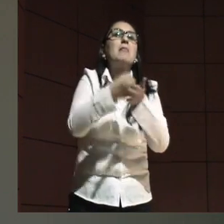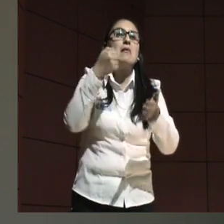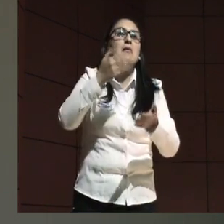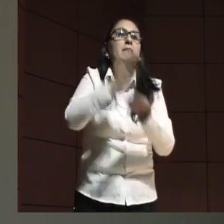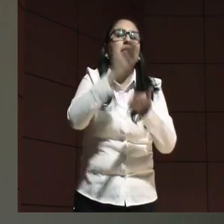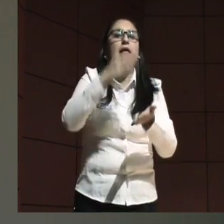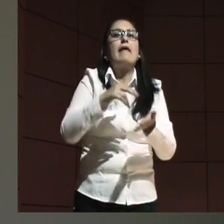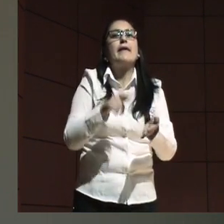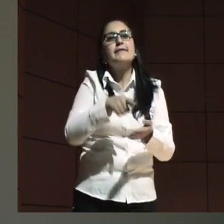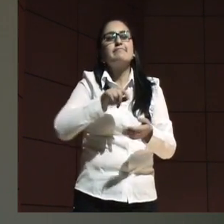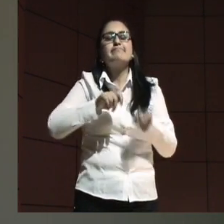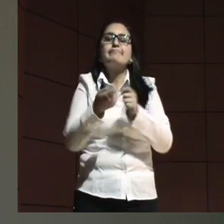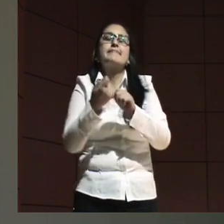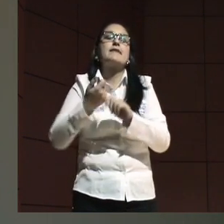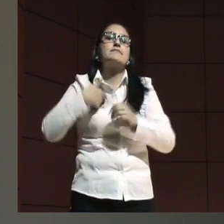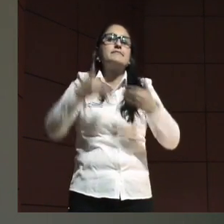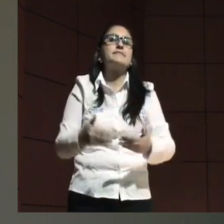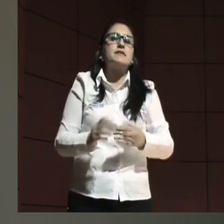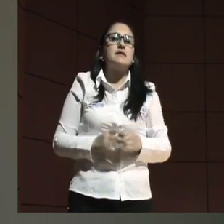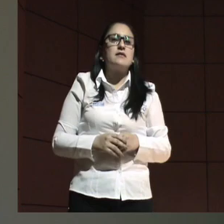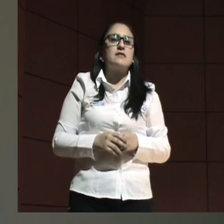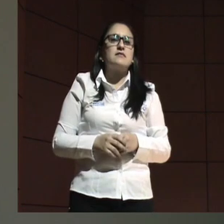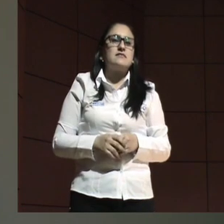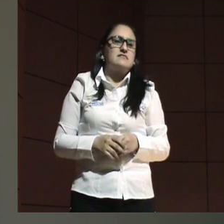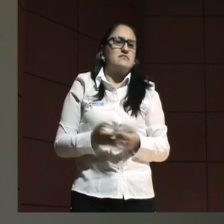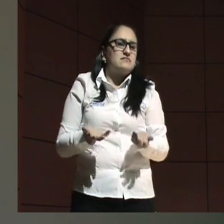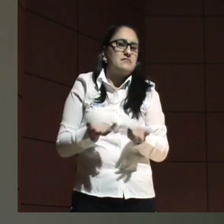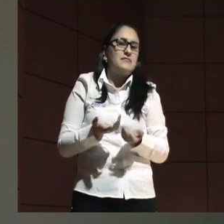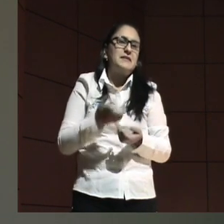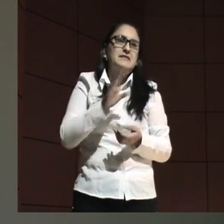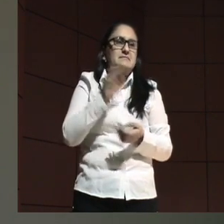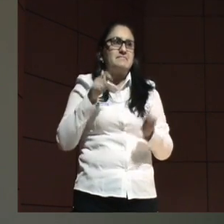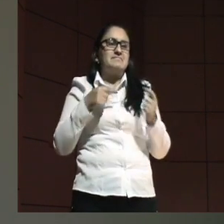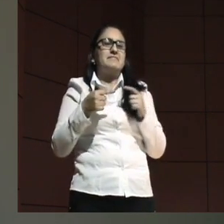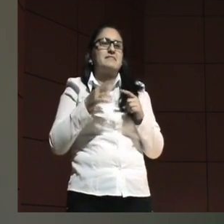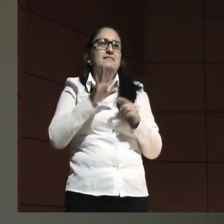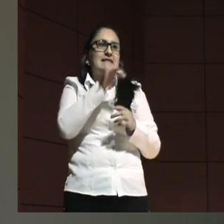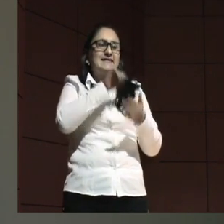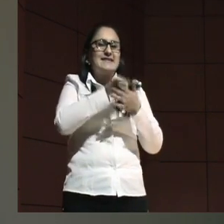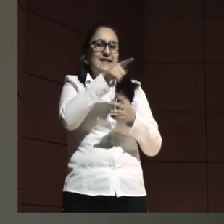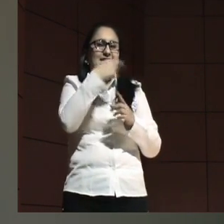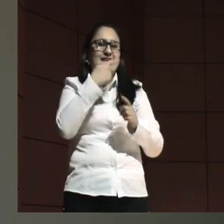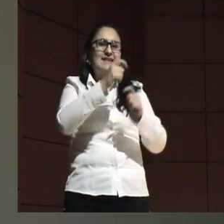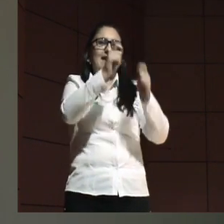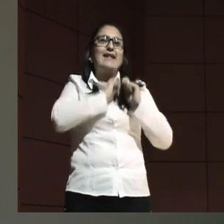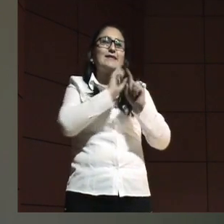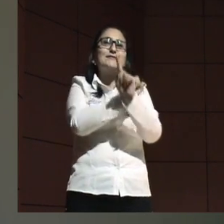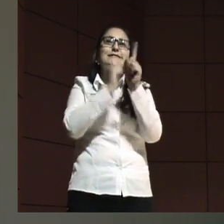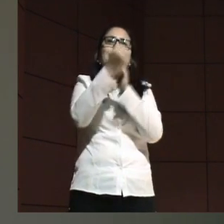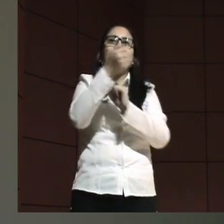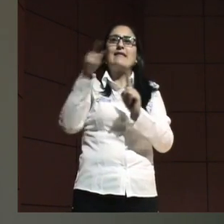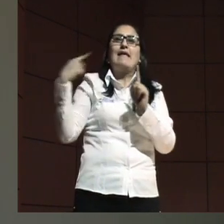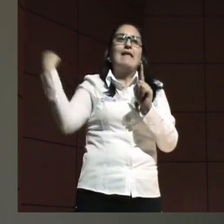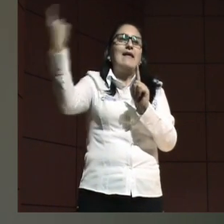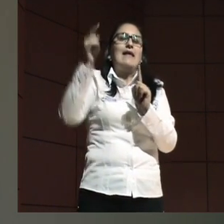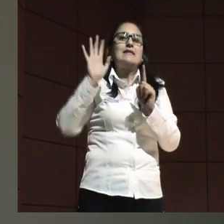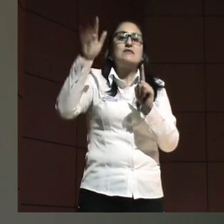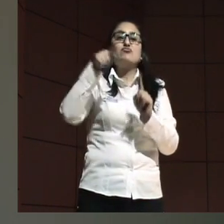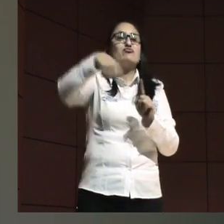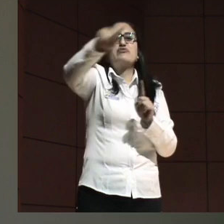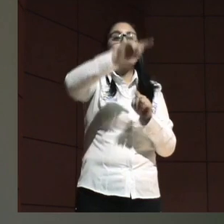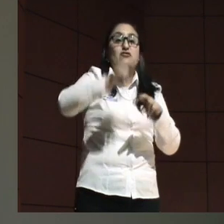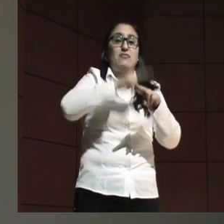y siguió no hay que culparla por supuesto porque el lastre de la sociedad es ese ustedes son